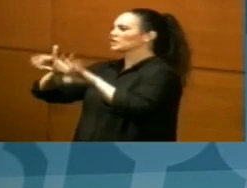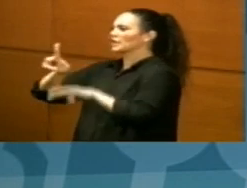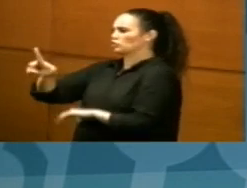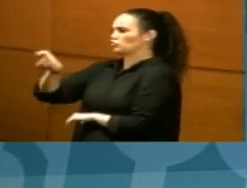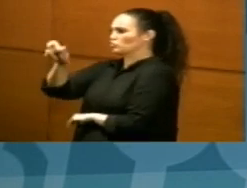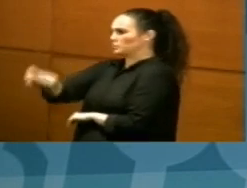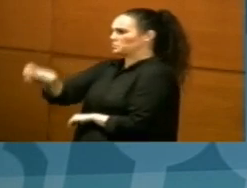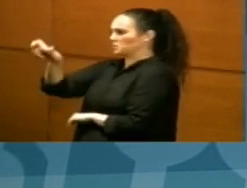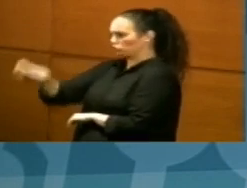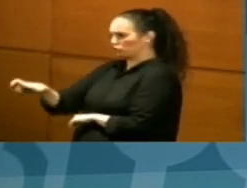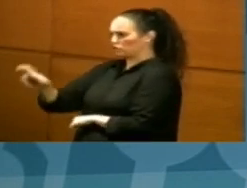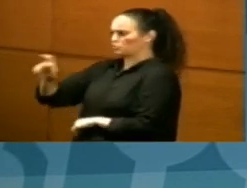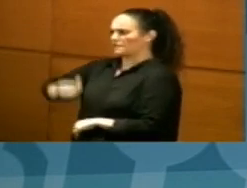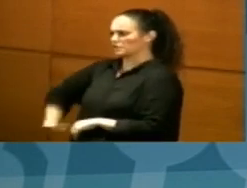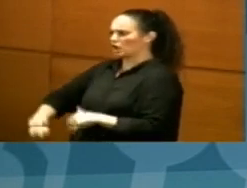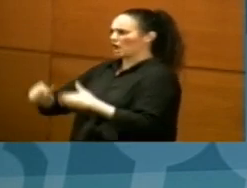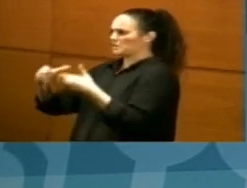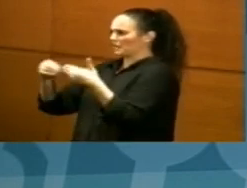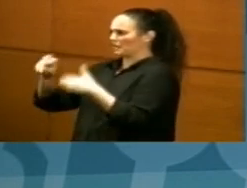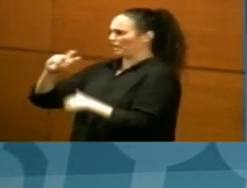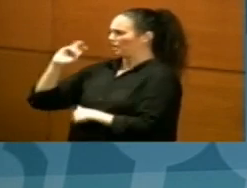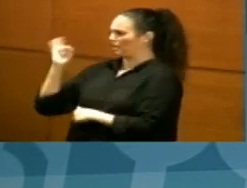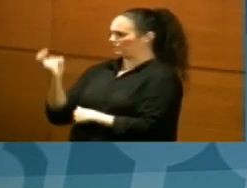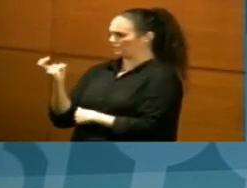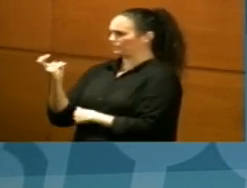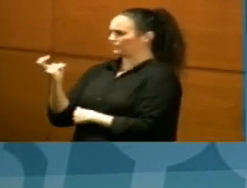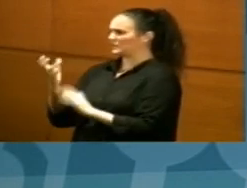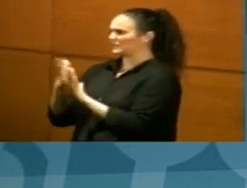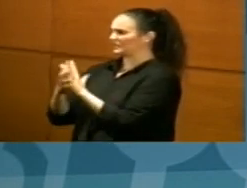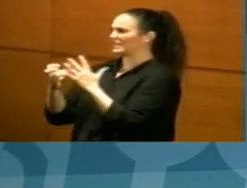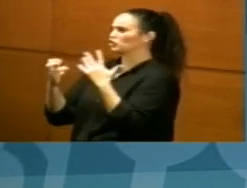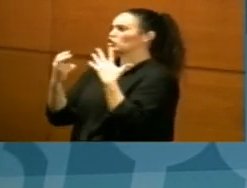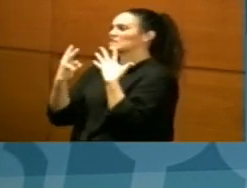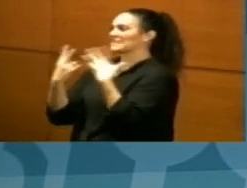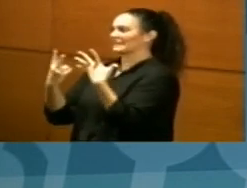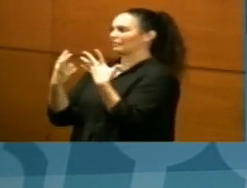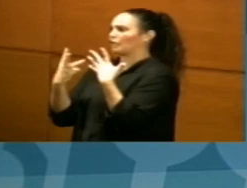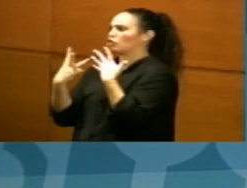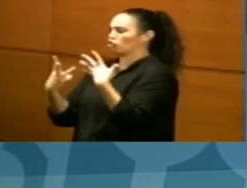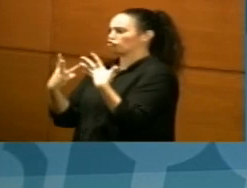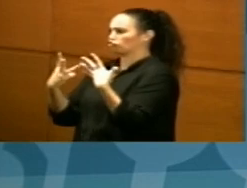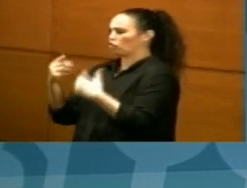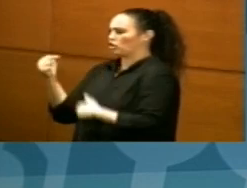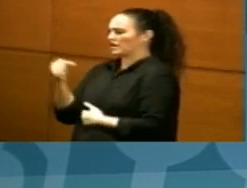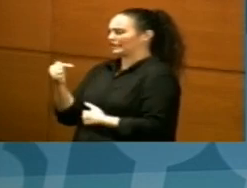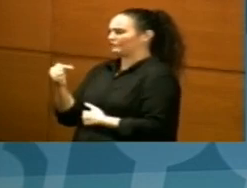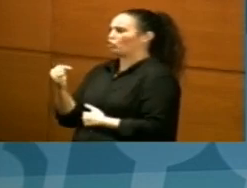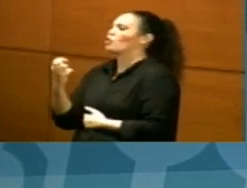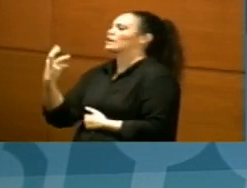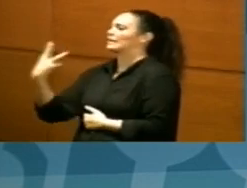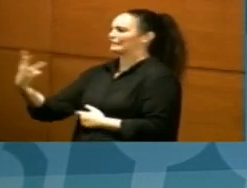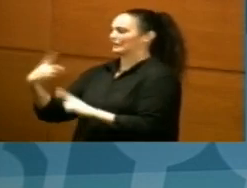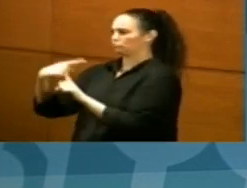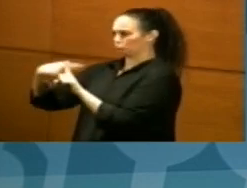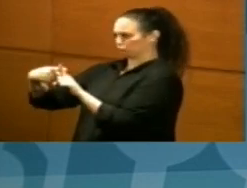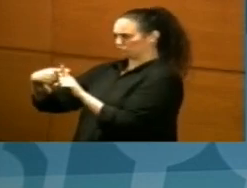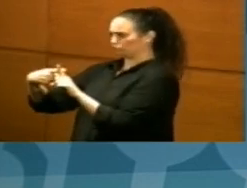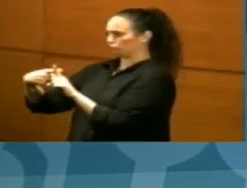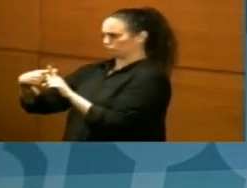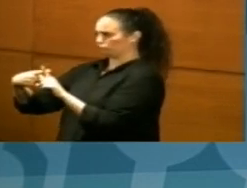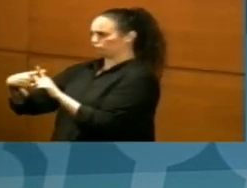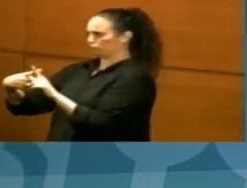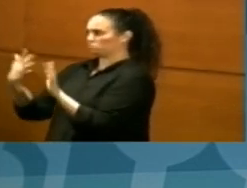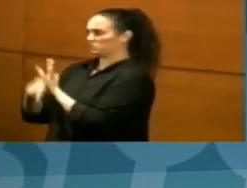tanto entre profesionales como pacientes. Los resultados son 78 personas que han dado negativo y tres que han dado positivo. De dos positivos ya se había